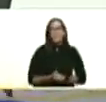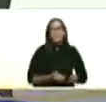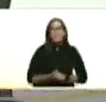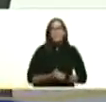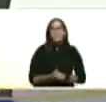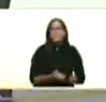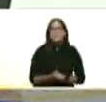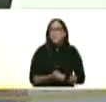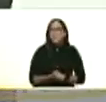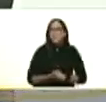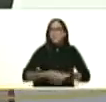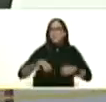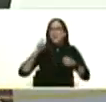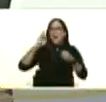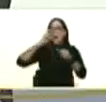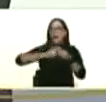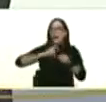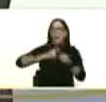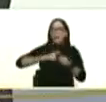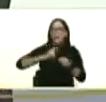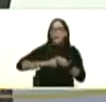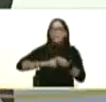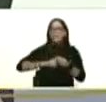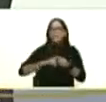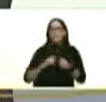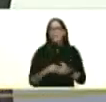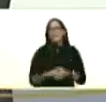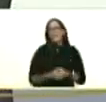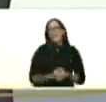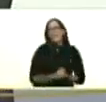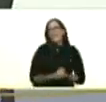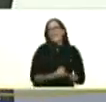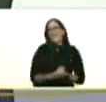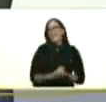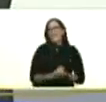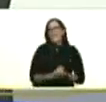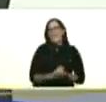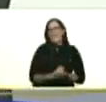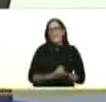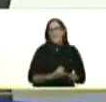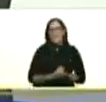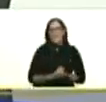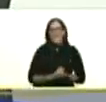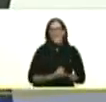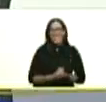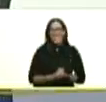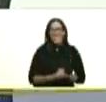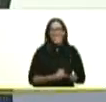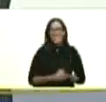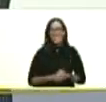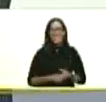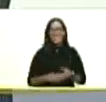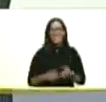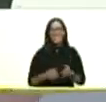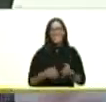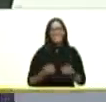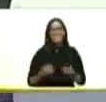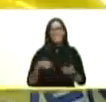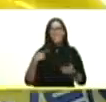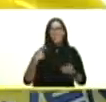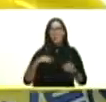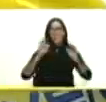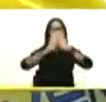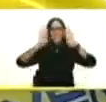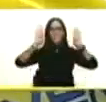articulados todos los equipos preparados preparados para todo y muy importante mi comandante que tenemos un